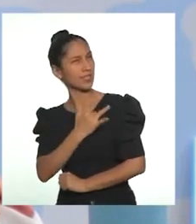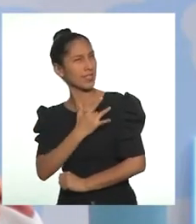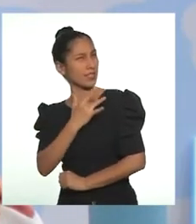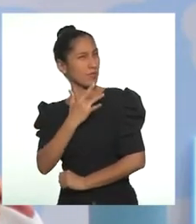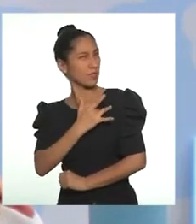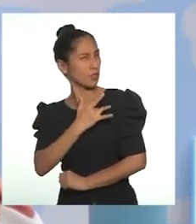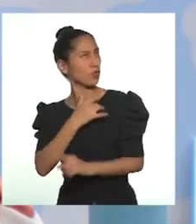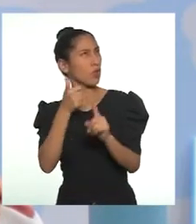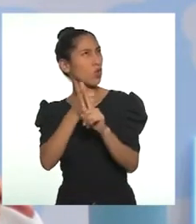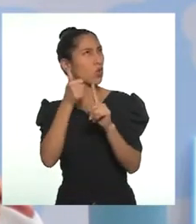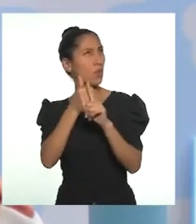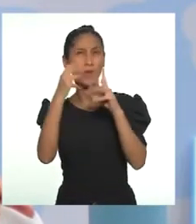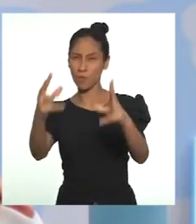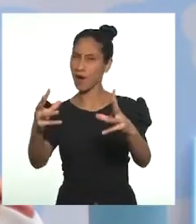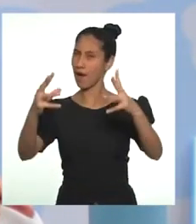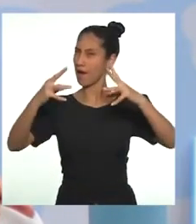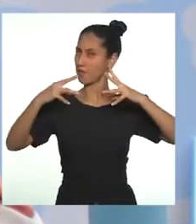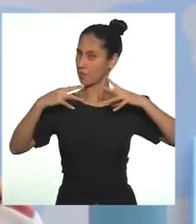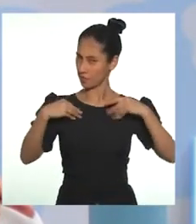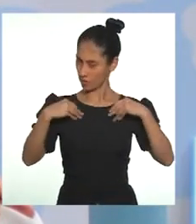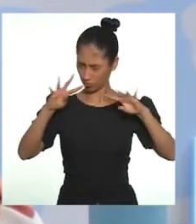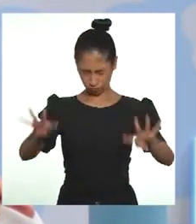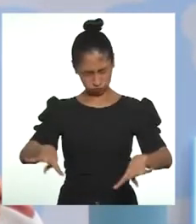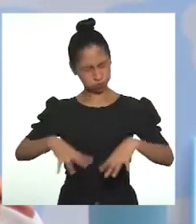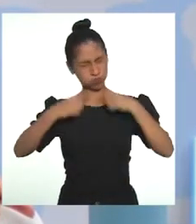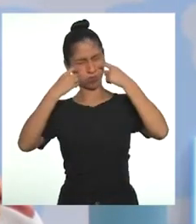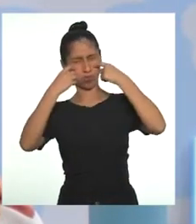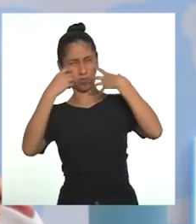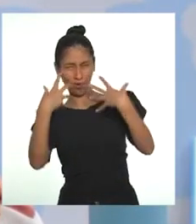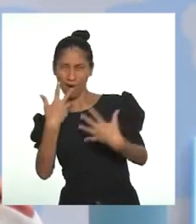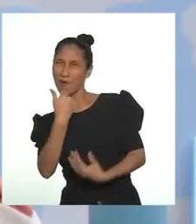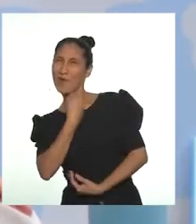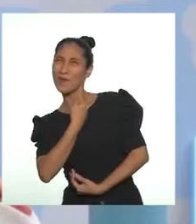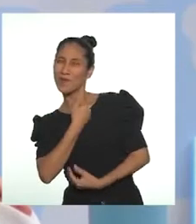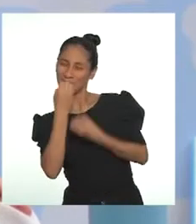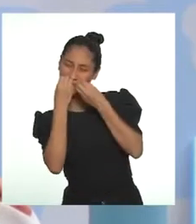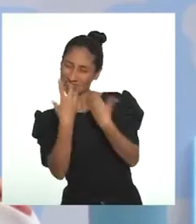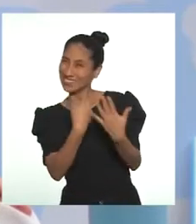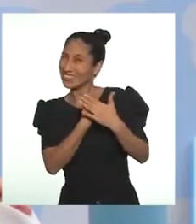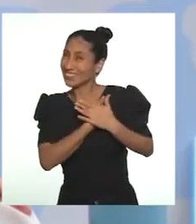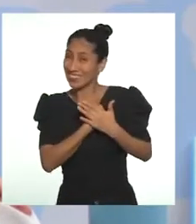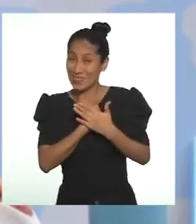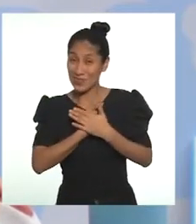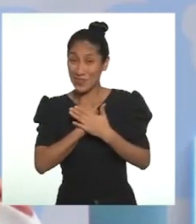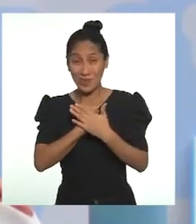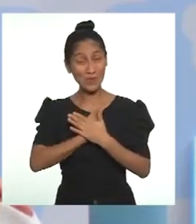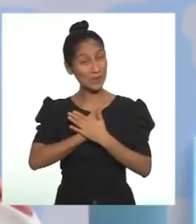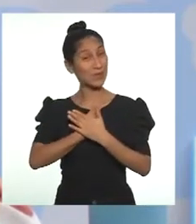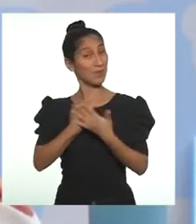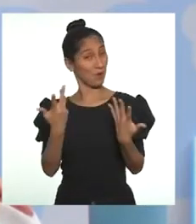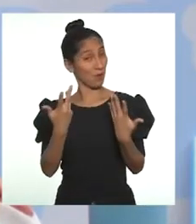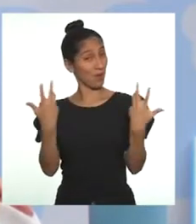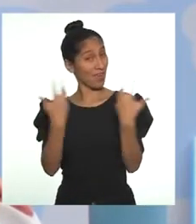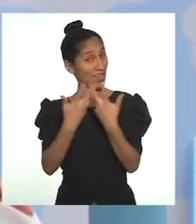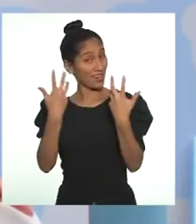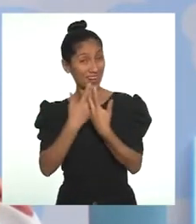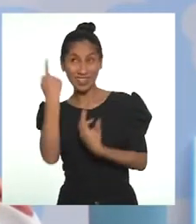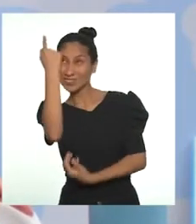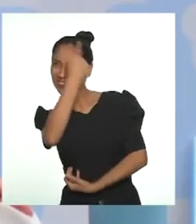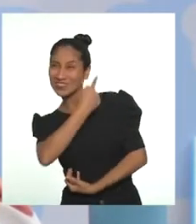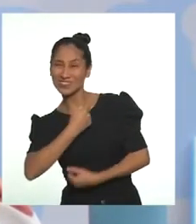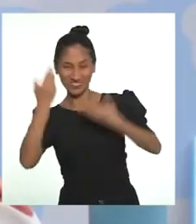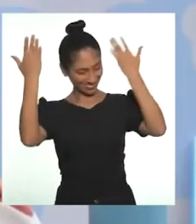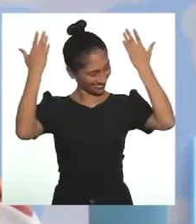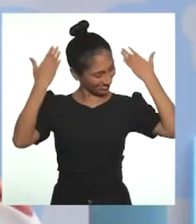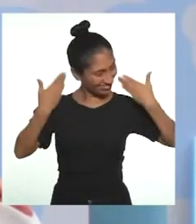de aceptación, valoración y aprecio que nos tenemos. Abarca desde el aspecto físico hasta